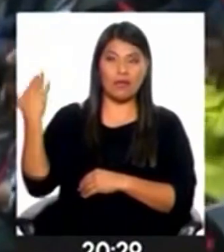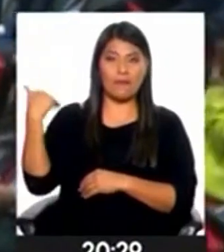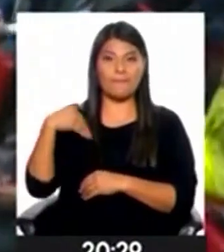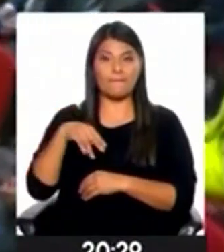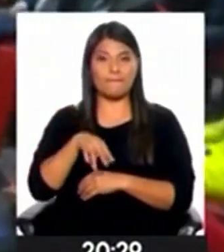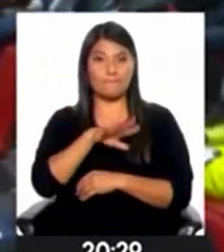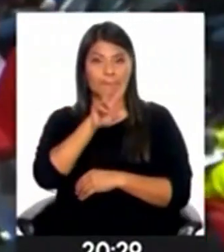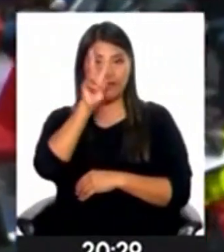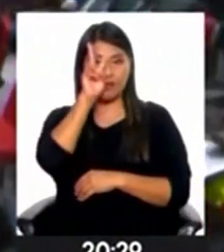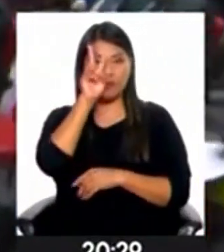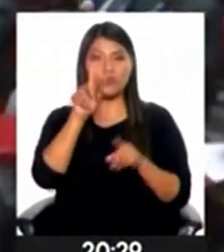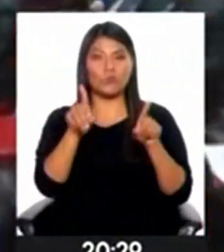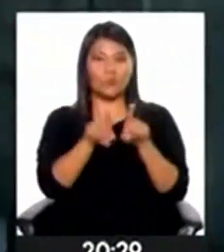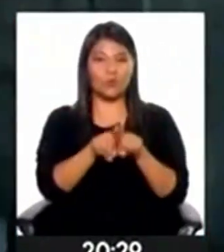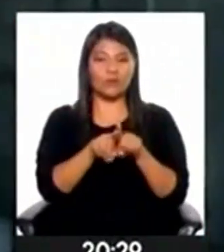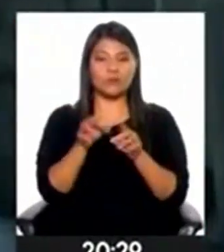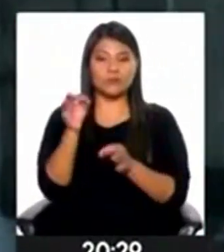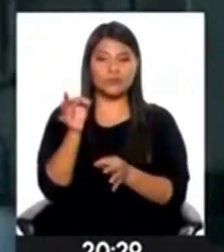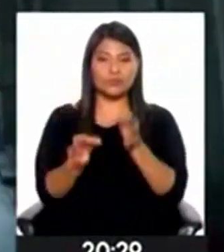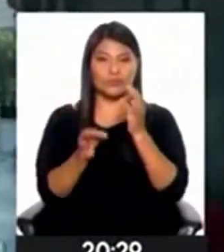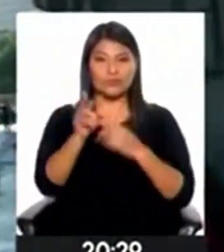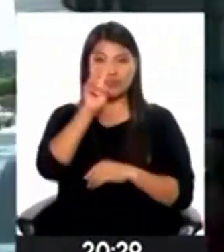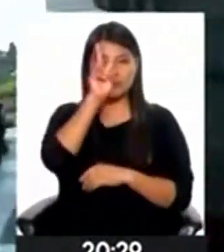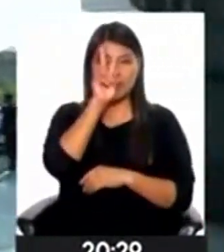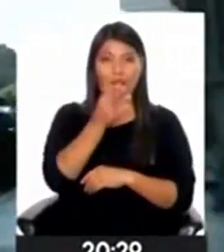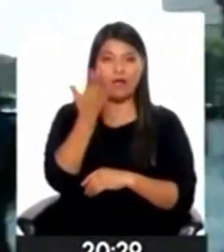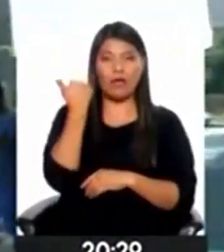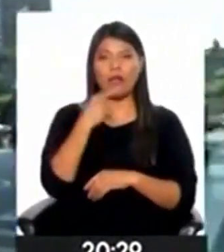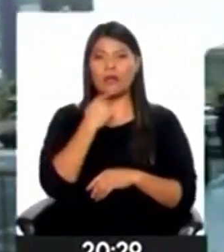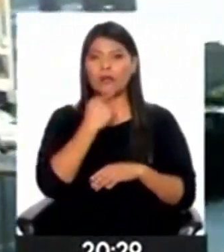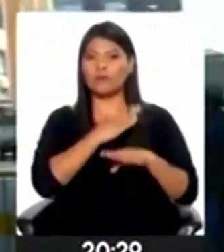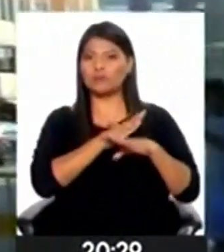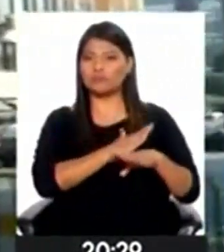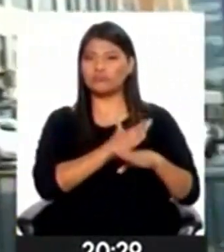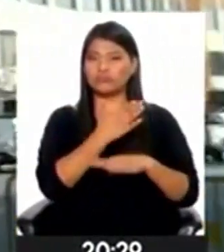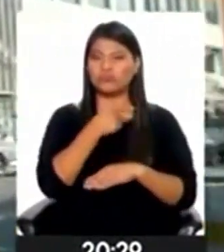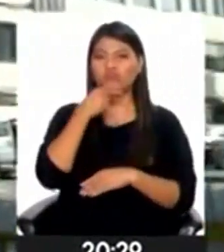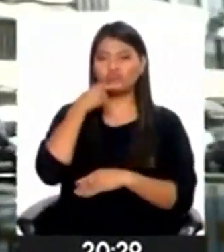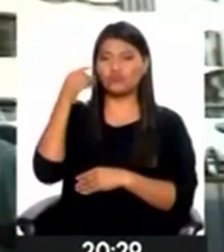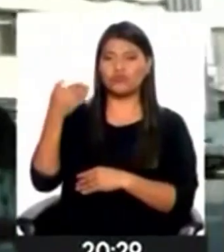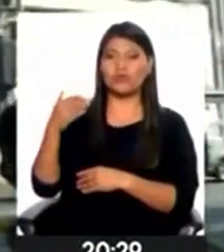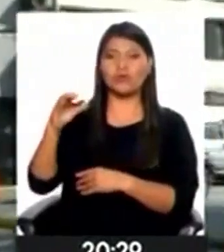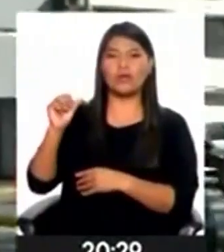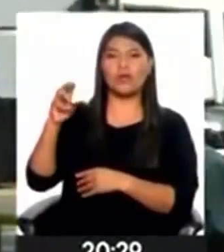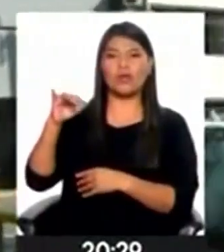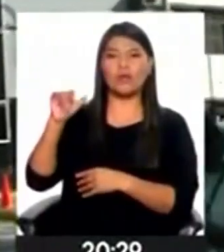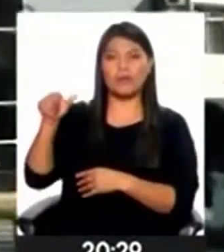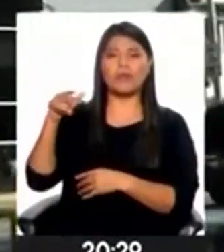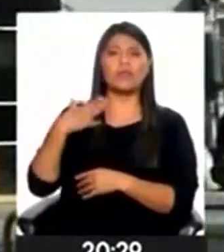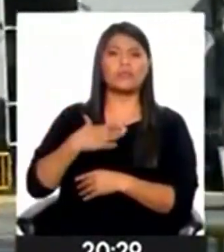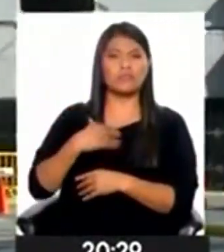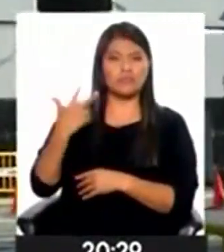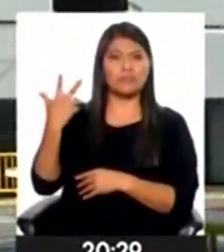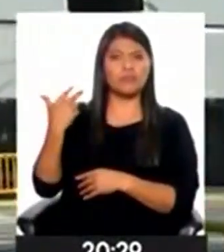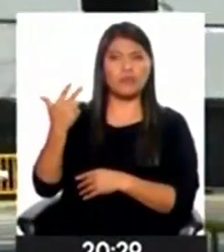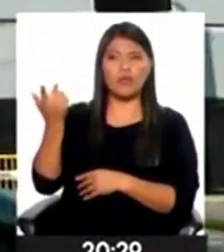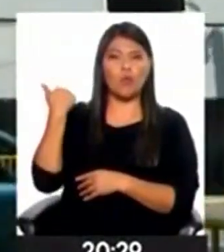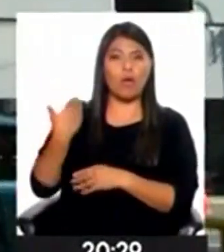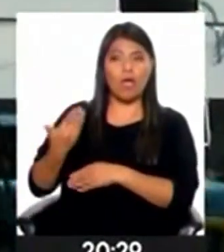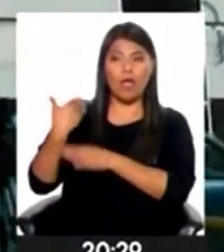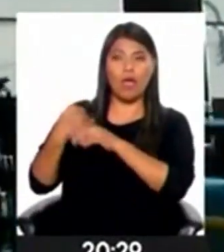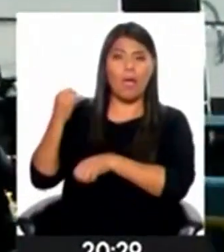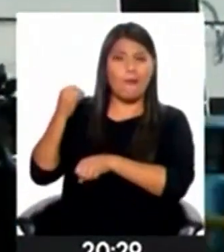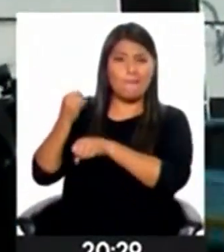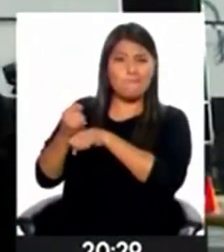condenaron el accional de la justicia peruana por negar el aborto terapéutico a Camila, una niña de 13 años que también fue víctima de abuso